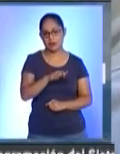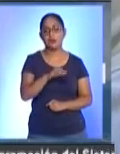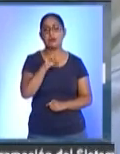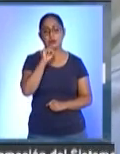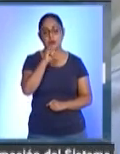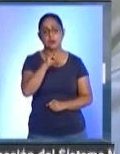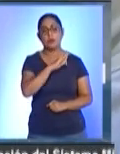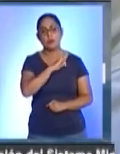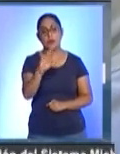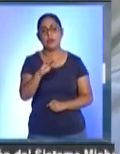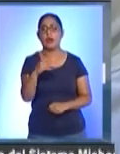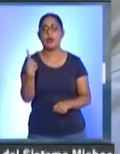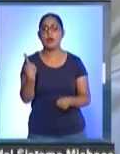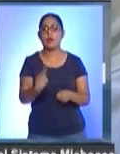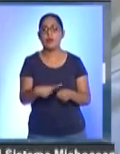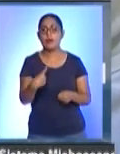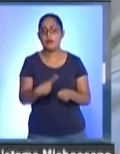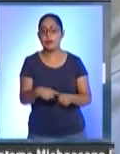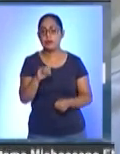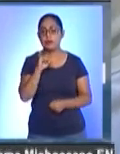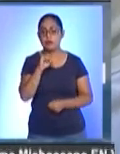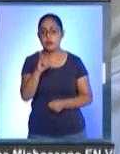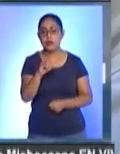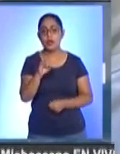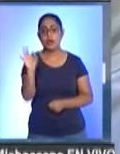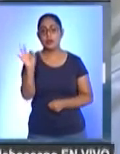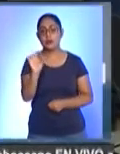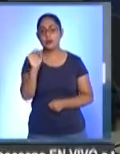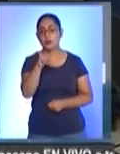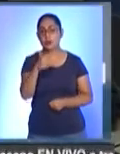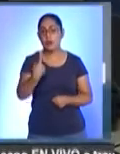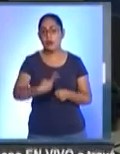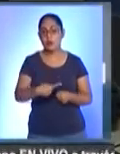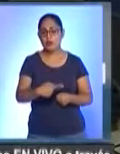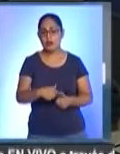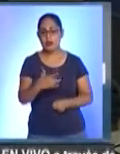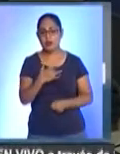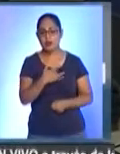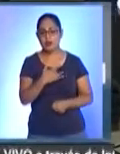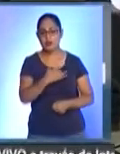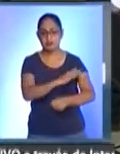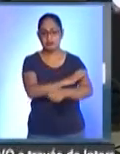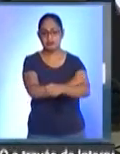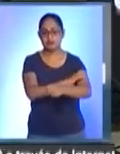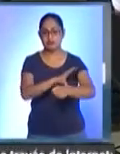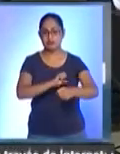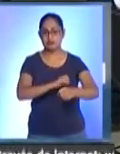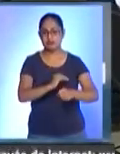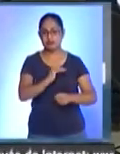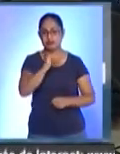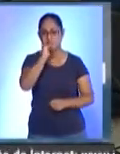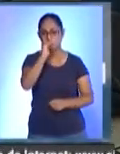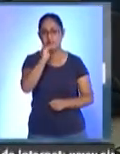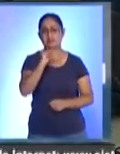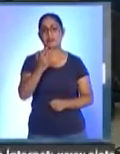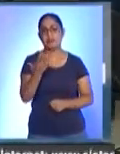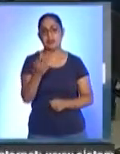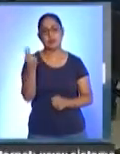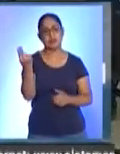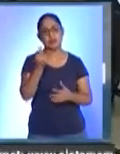enfermar y si aparte eres hipertenso, diabético, obeso, haces caso omiso a recomendaciones de seguridad